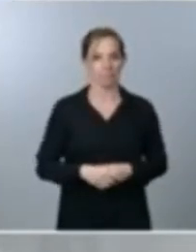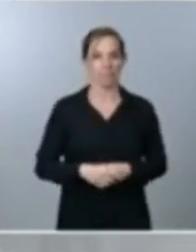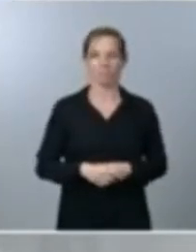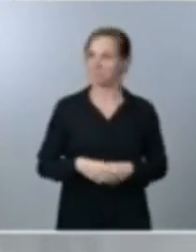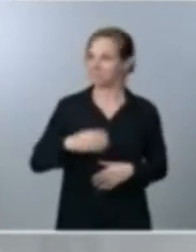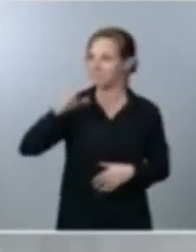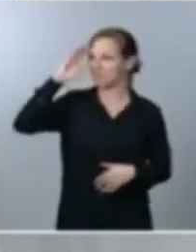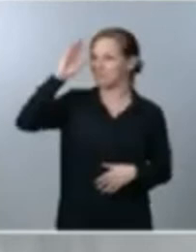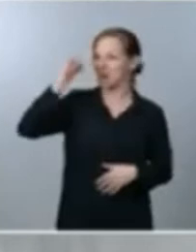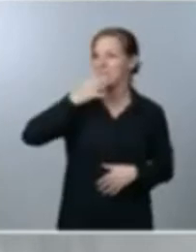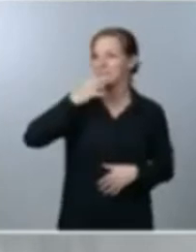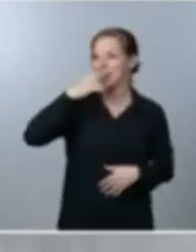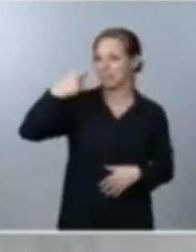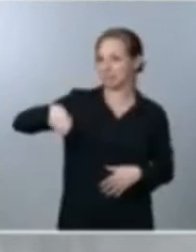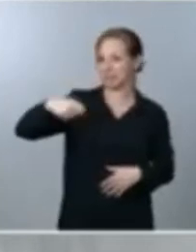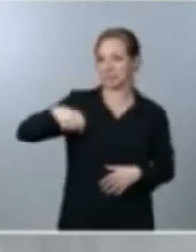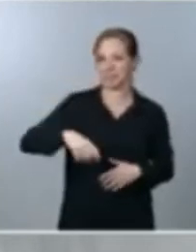presidente